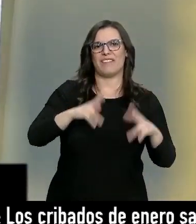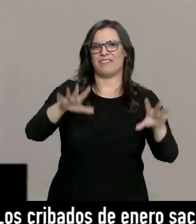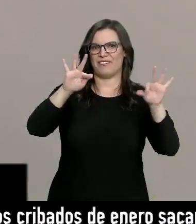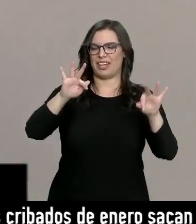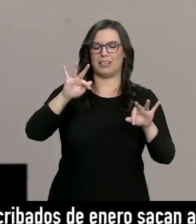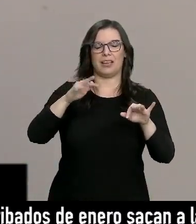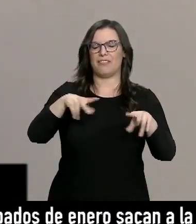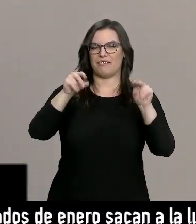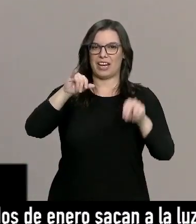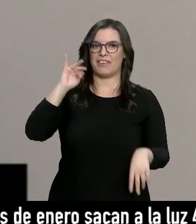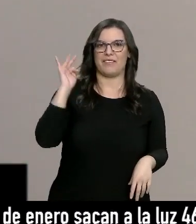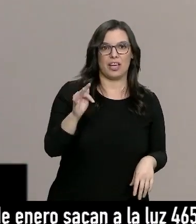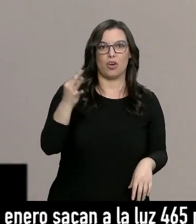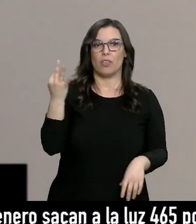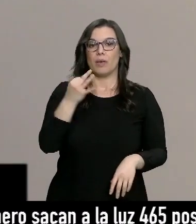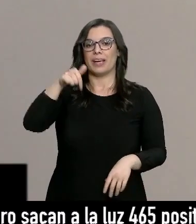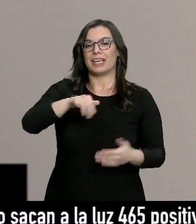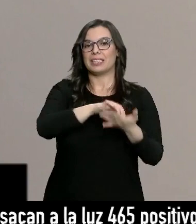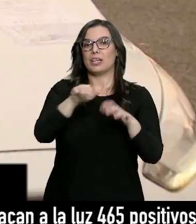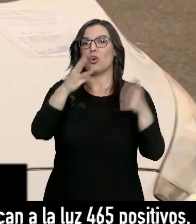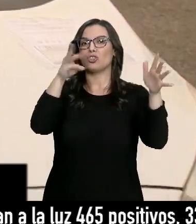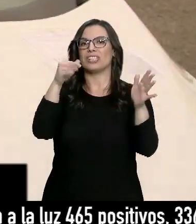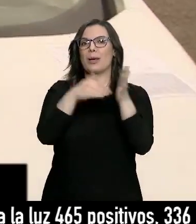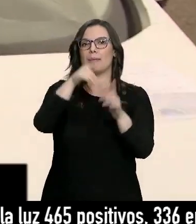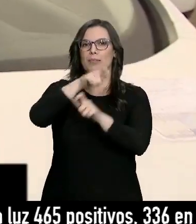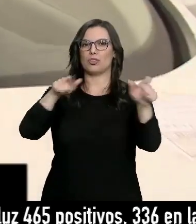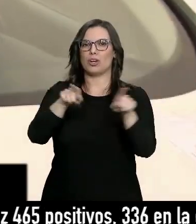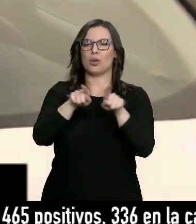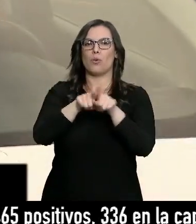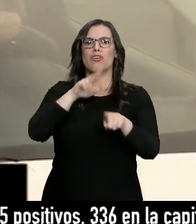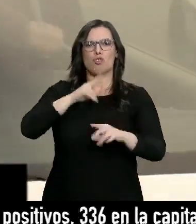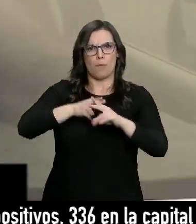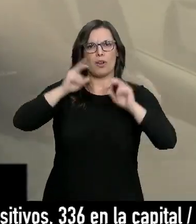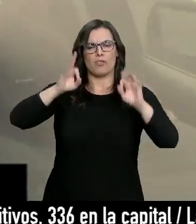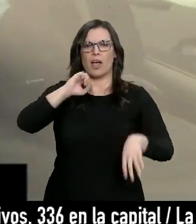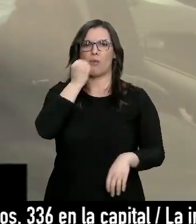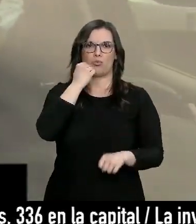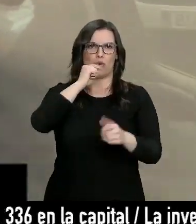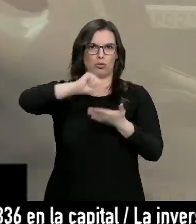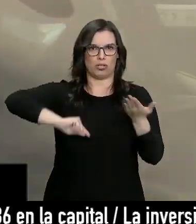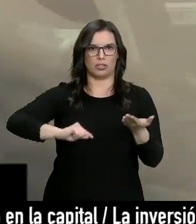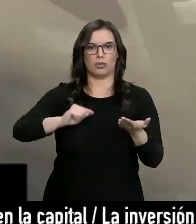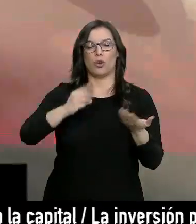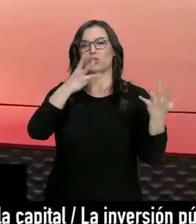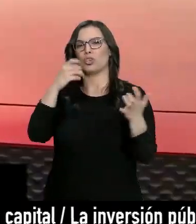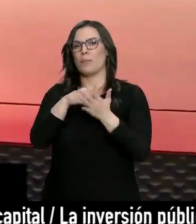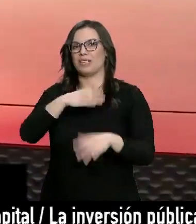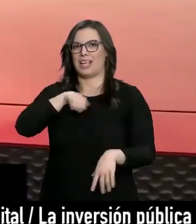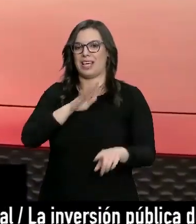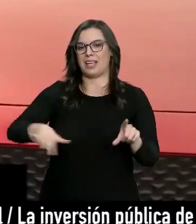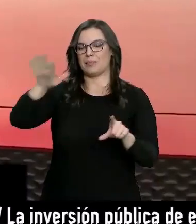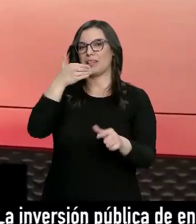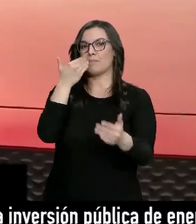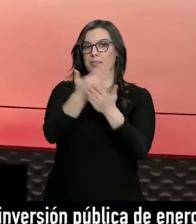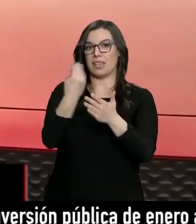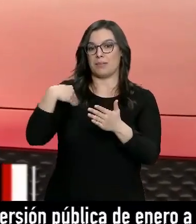En Castilla y León 80.000 empleados se encuentran en abuso de contratación. 800.000 en toda España. Piden que se